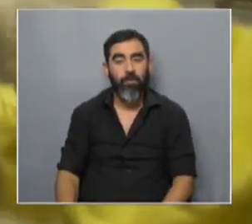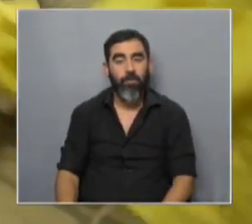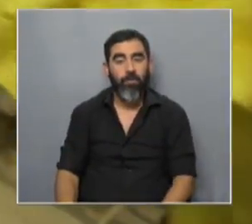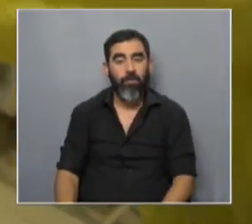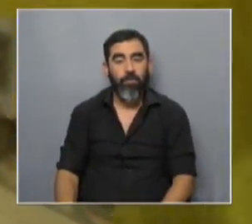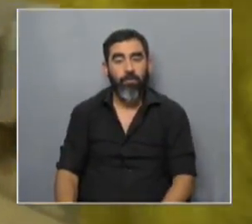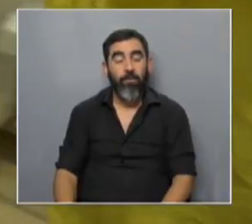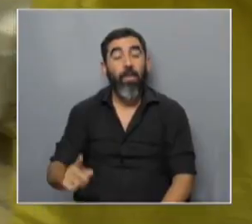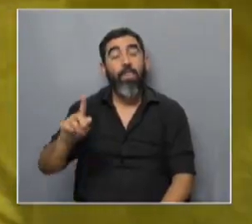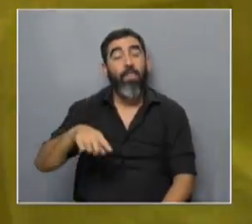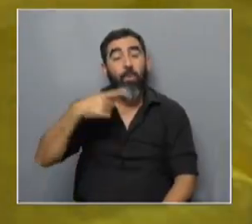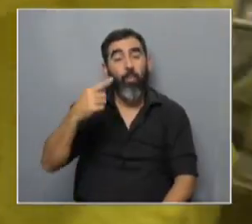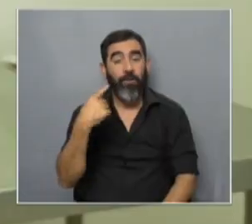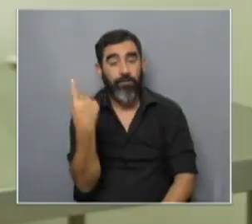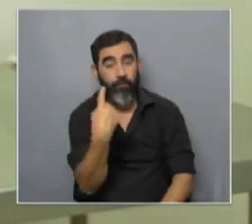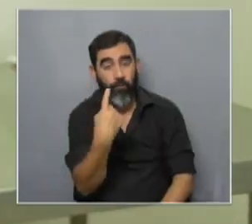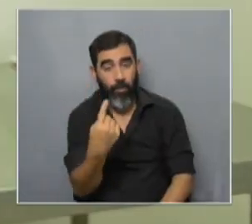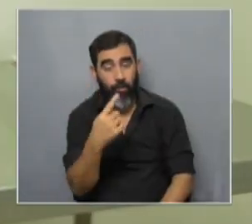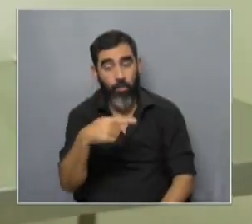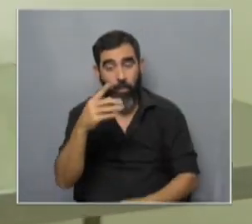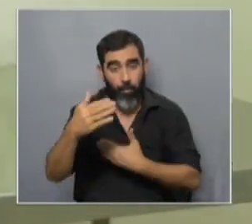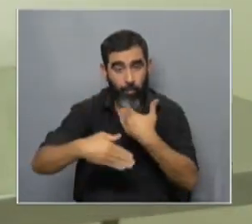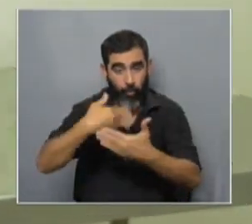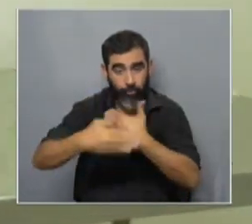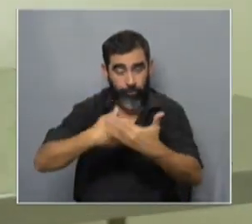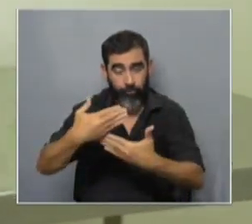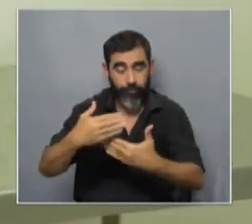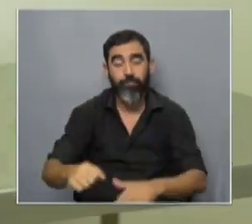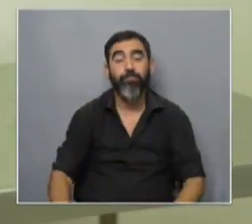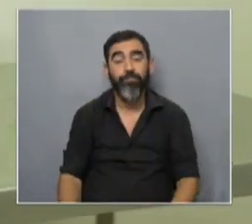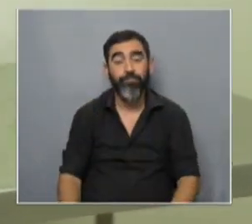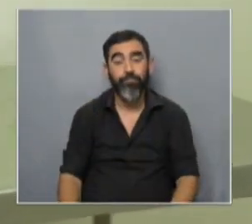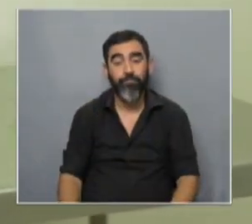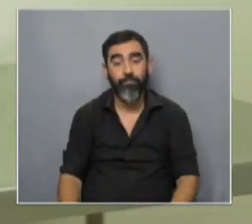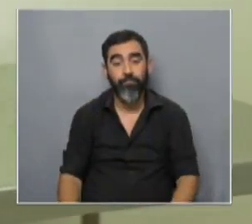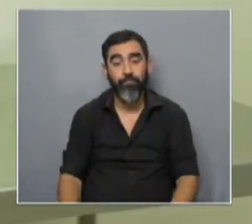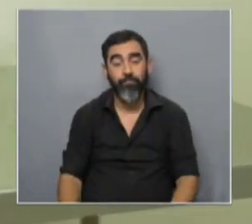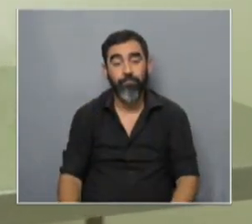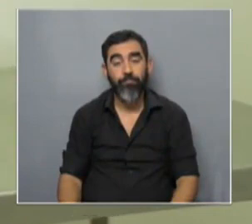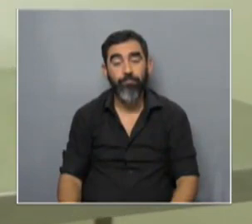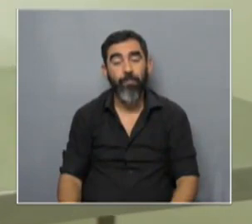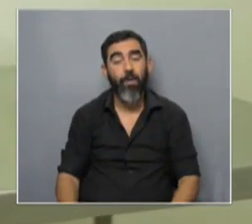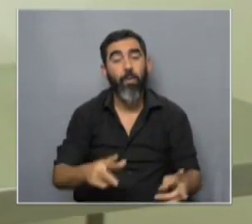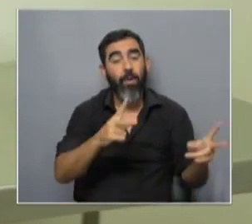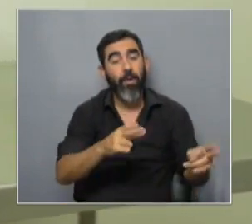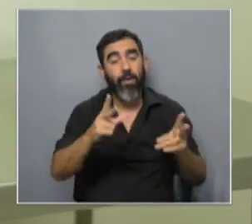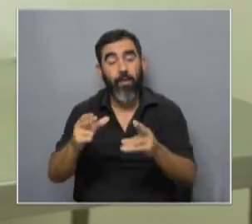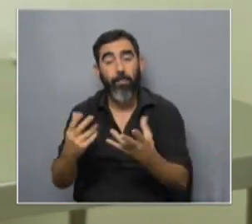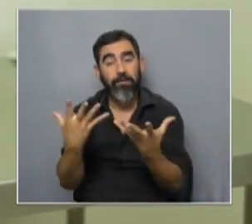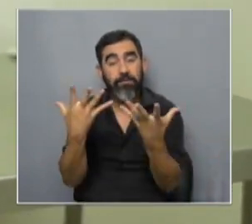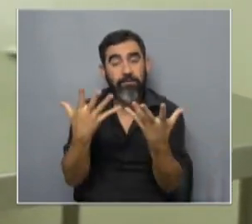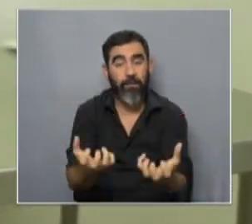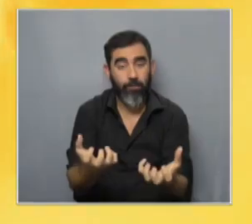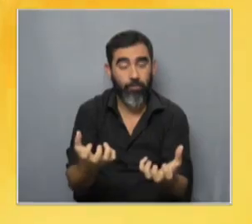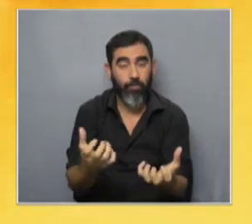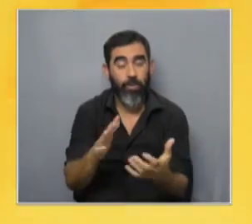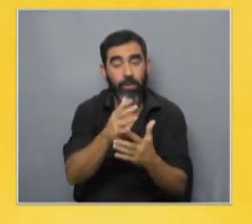luego del proceso de centrifugado que vimos hoy el uso de la centrífuga se exigen las distintas etapas que son el secado ya